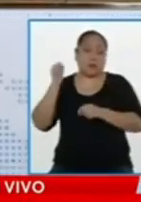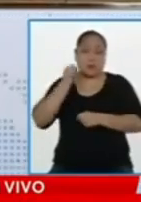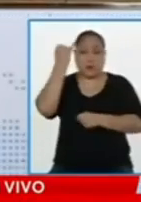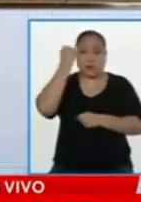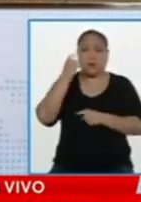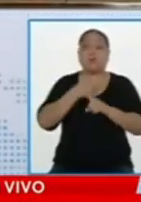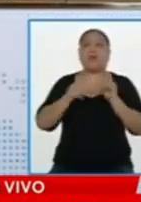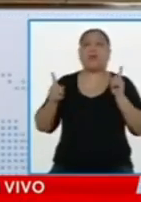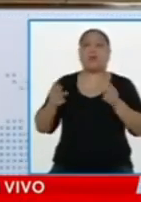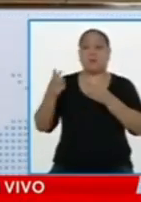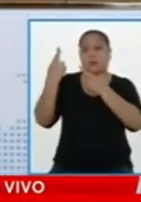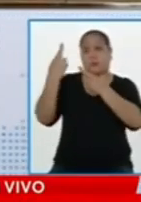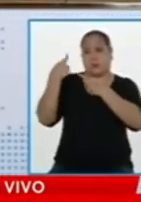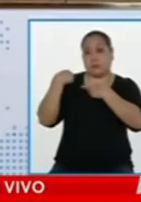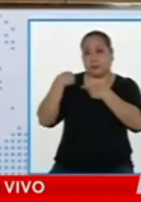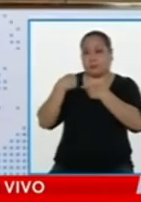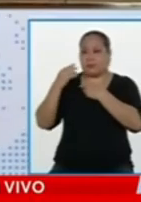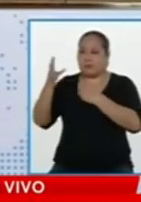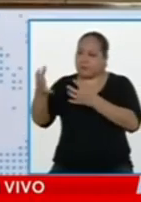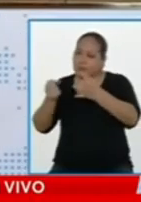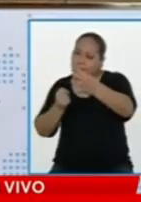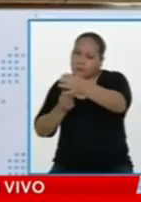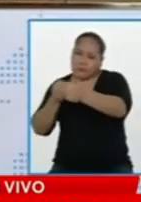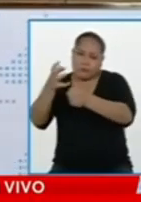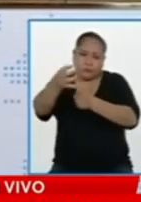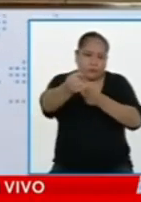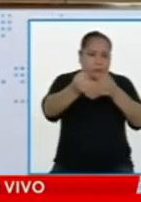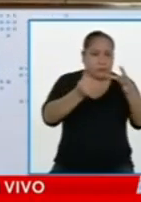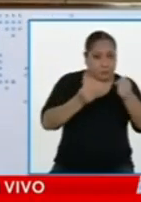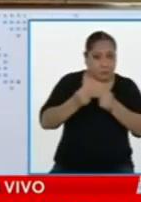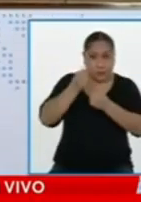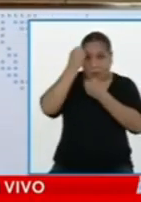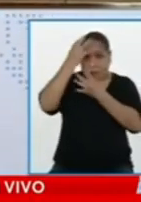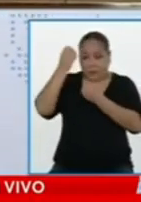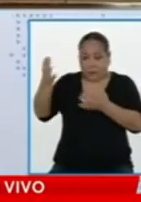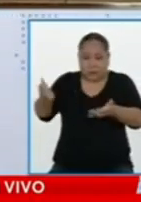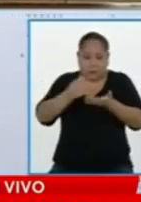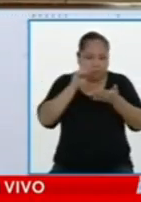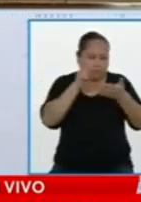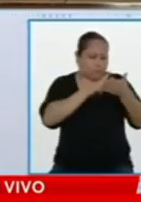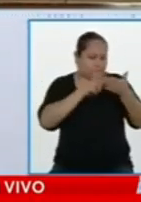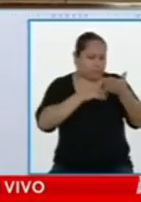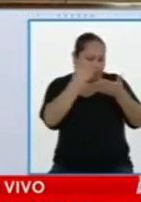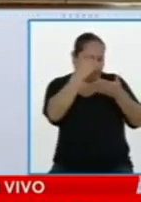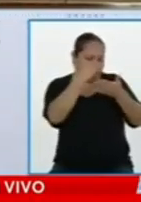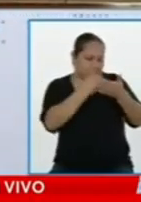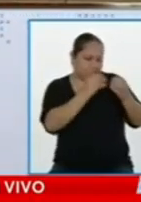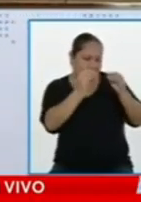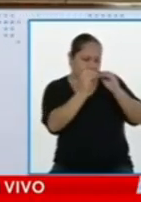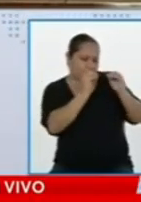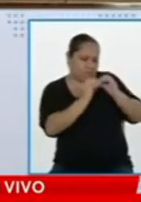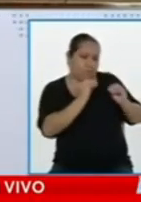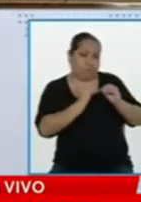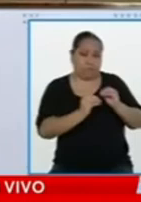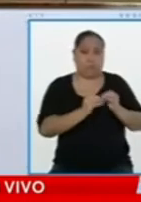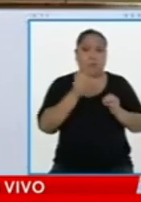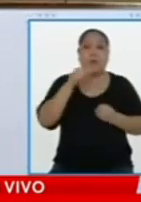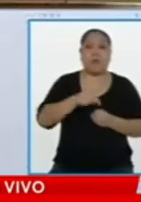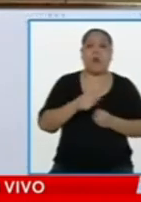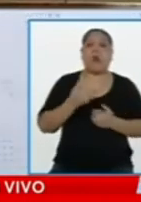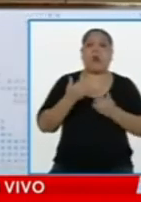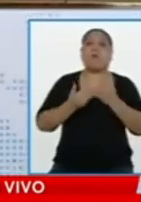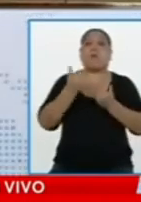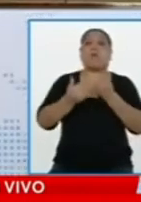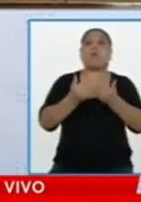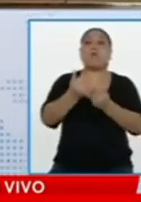Dijeron, no se muevan, está prohibido el transporte. Se fueron caminando. Y en el camino ya